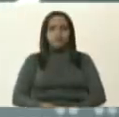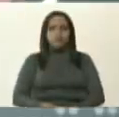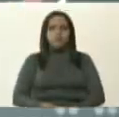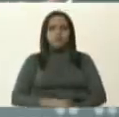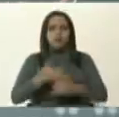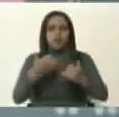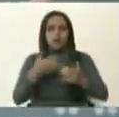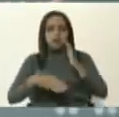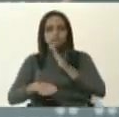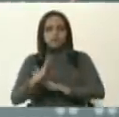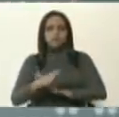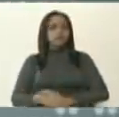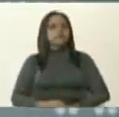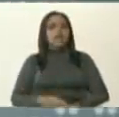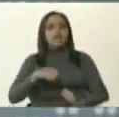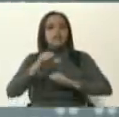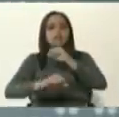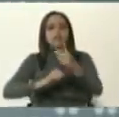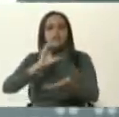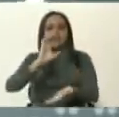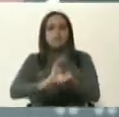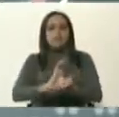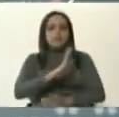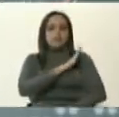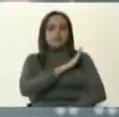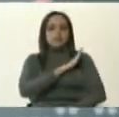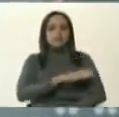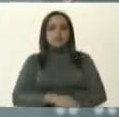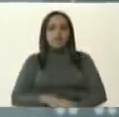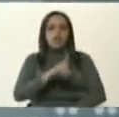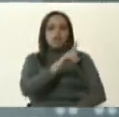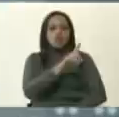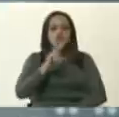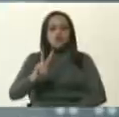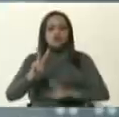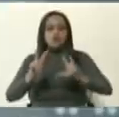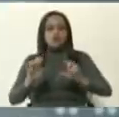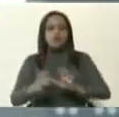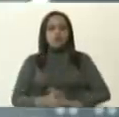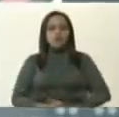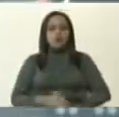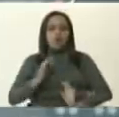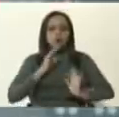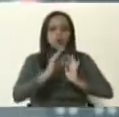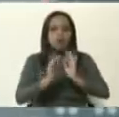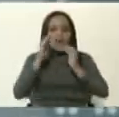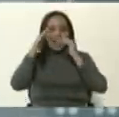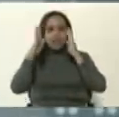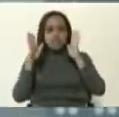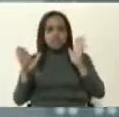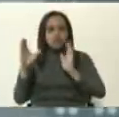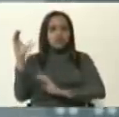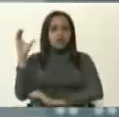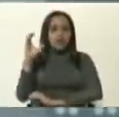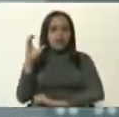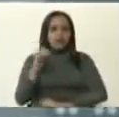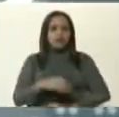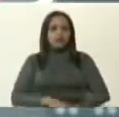al distrito capital, que tienen 12 nuevos casos. Atención, Caracas.